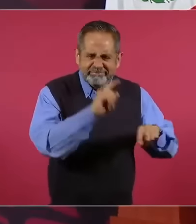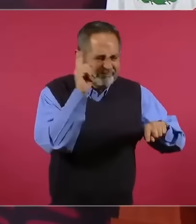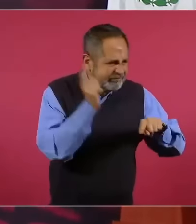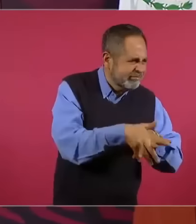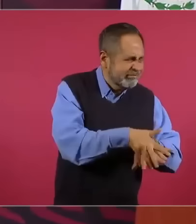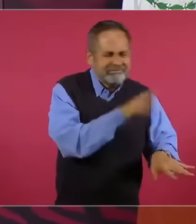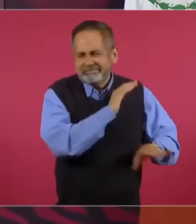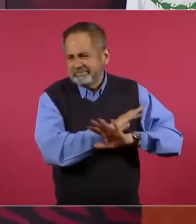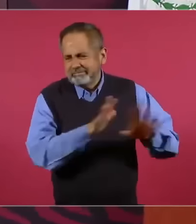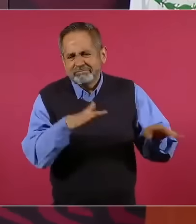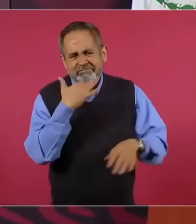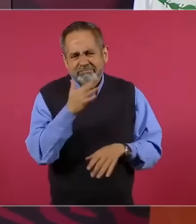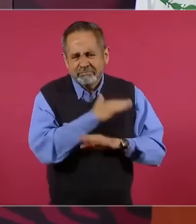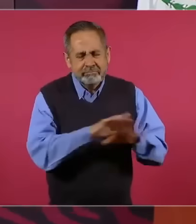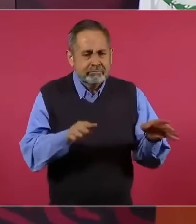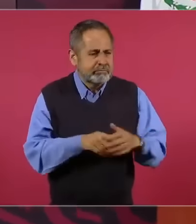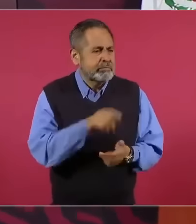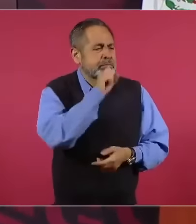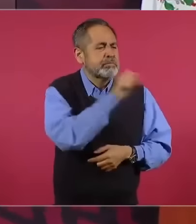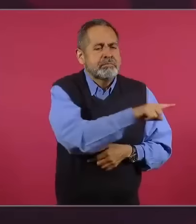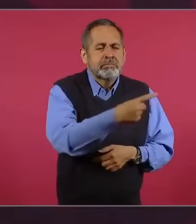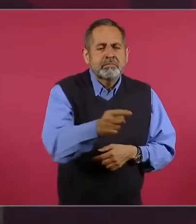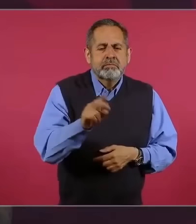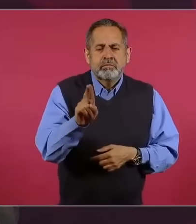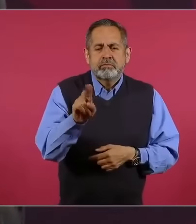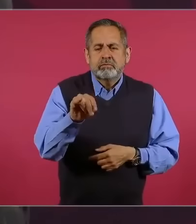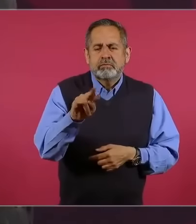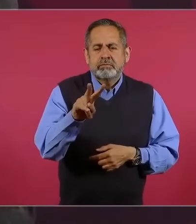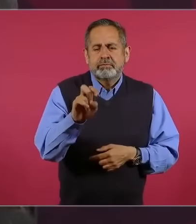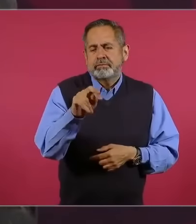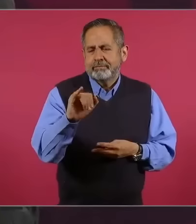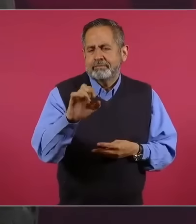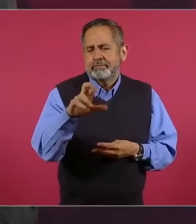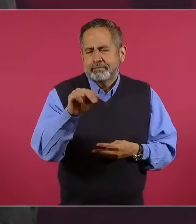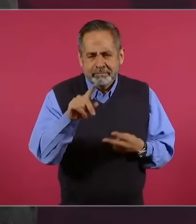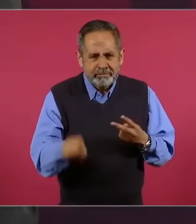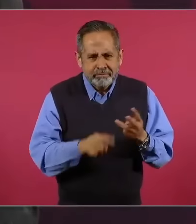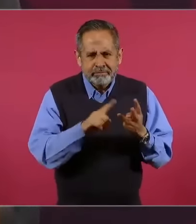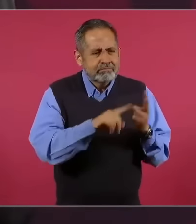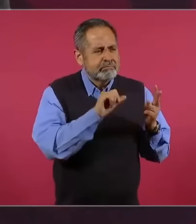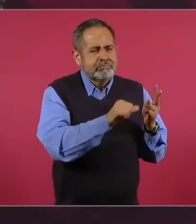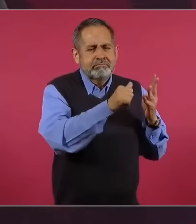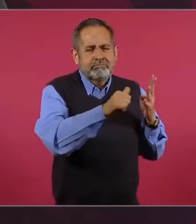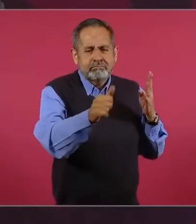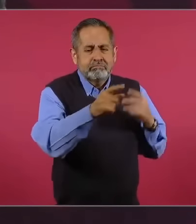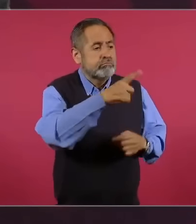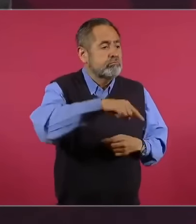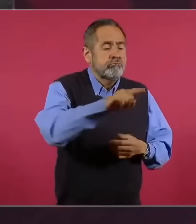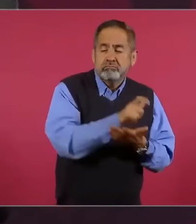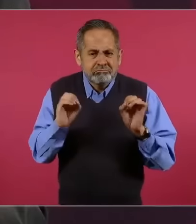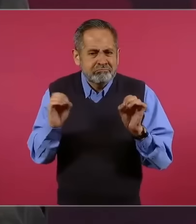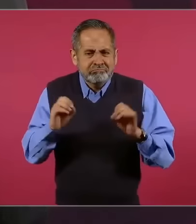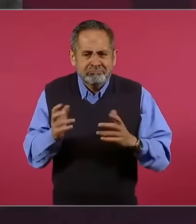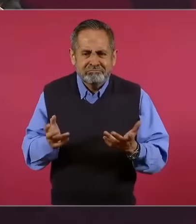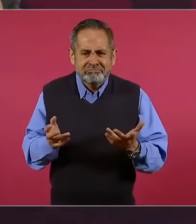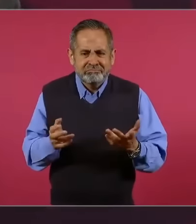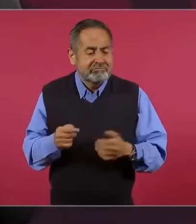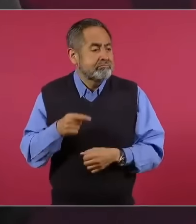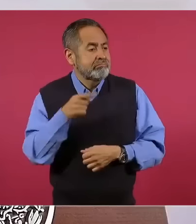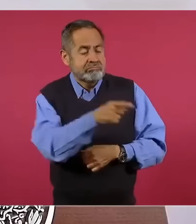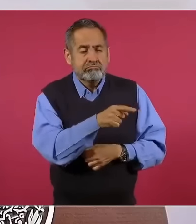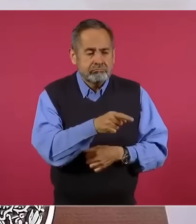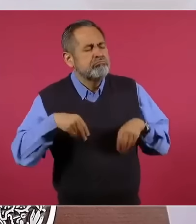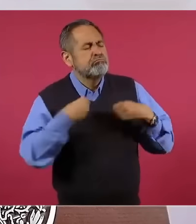estos medios, el universal, el financiero. Otros no pagaban impuestos, les daban